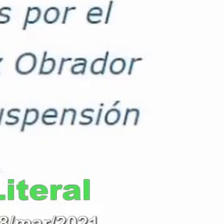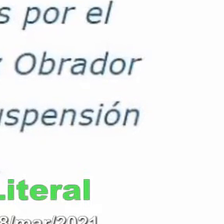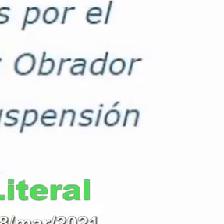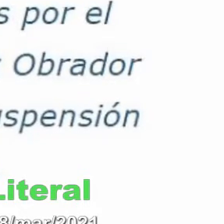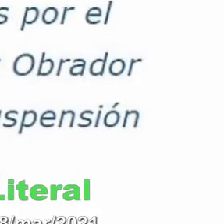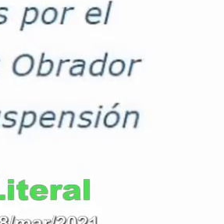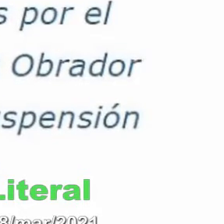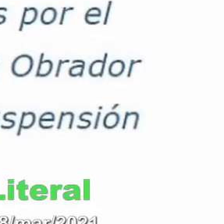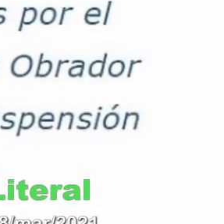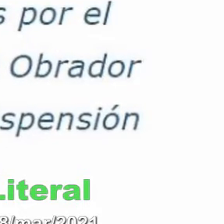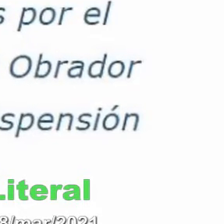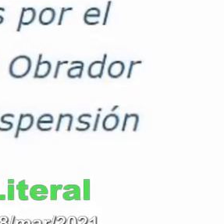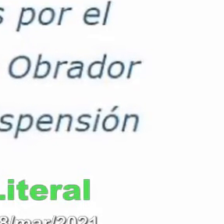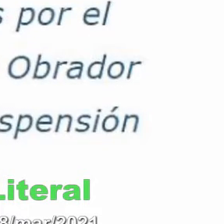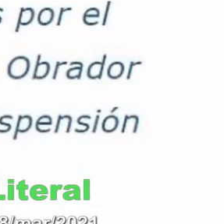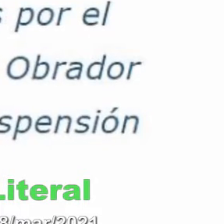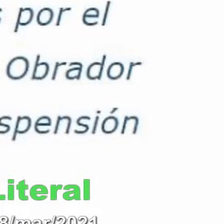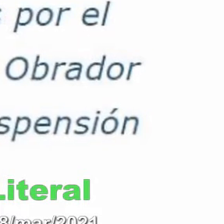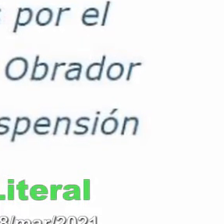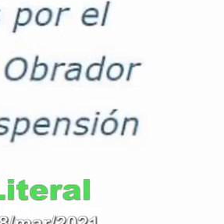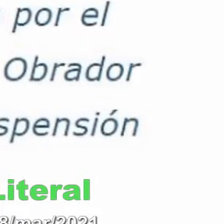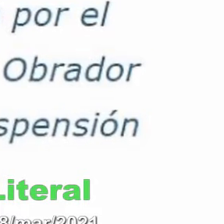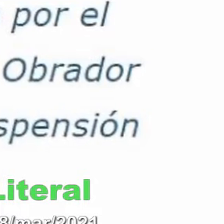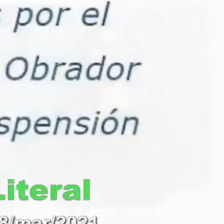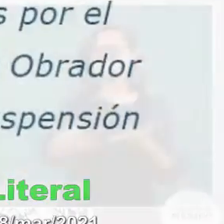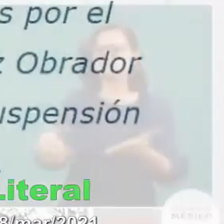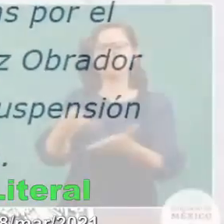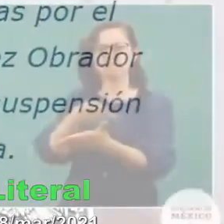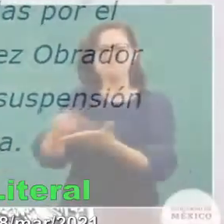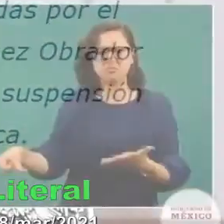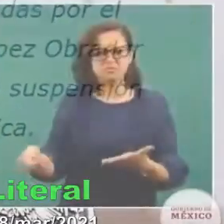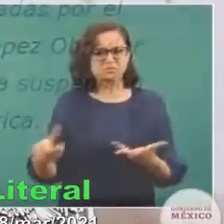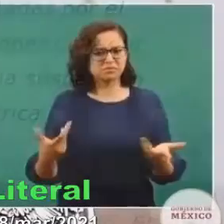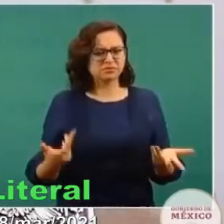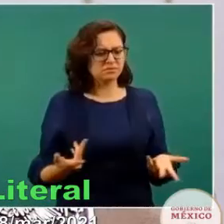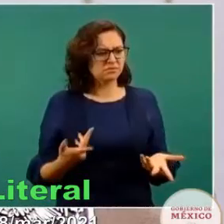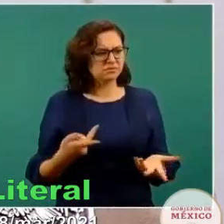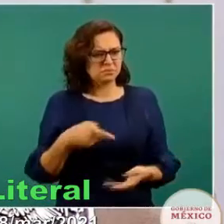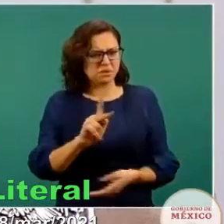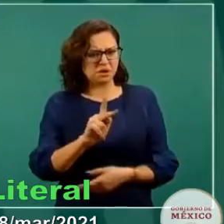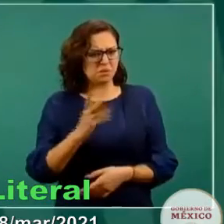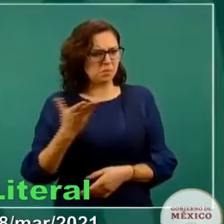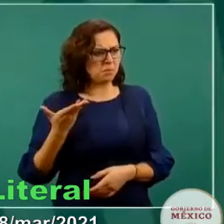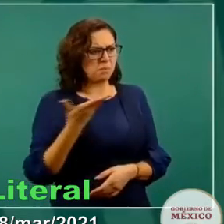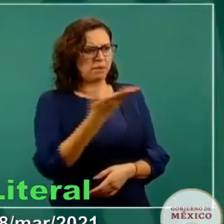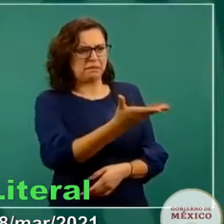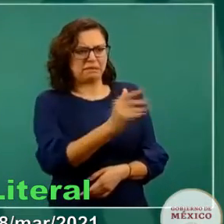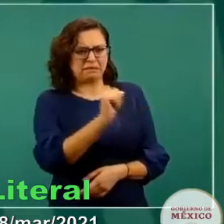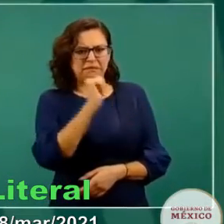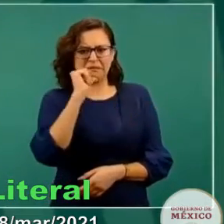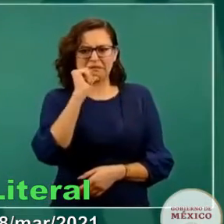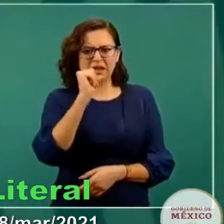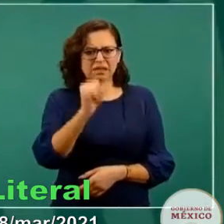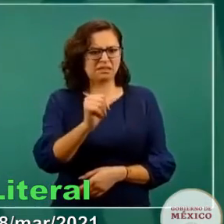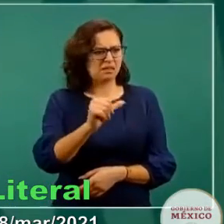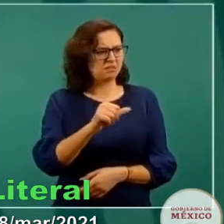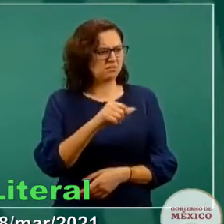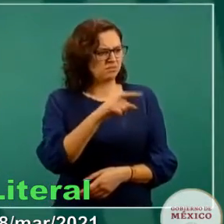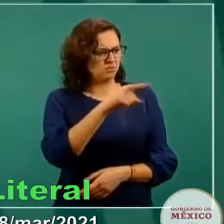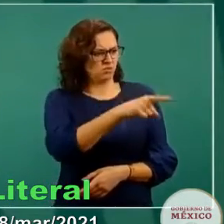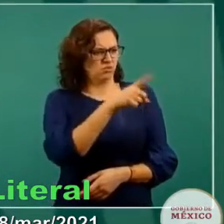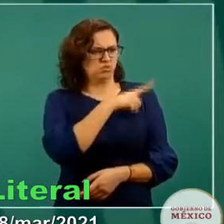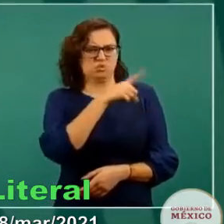suspensión a quien no lo solicitaba, que solamente